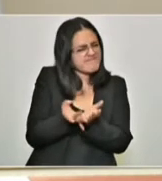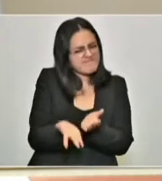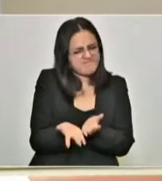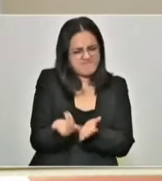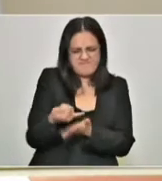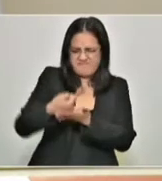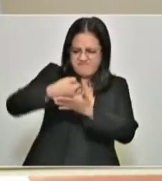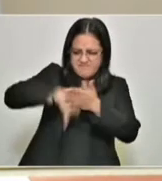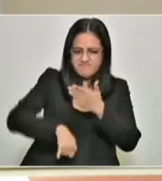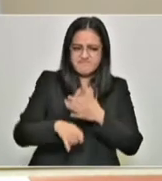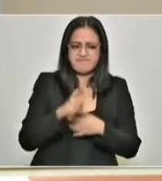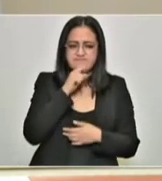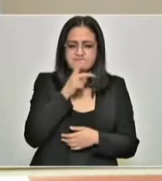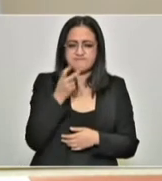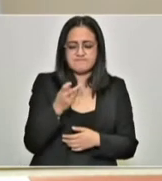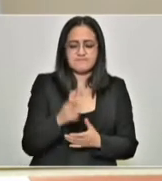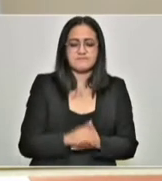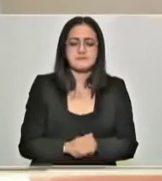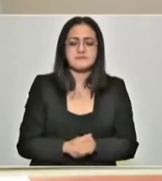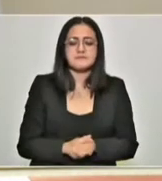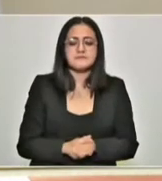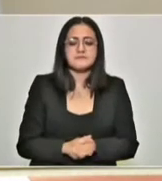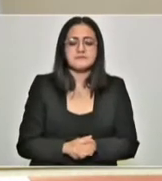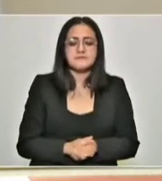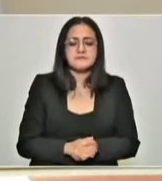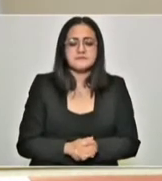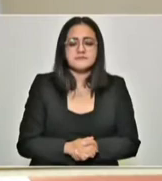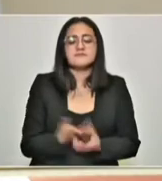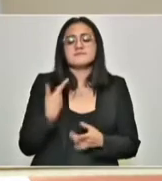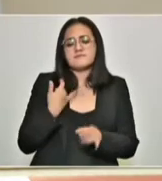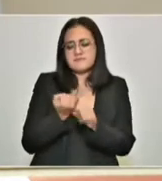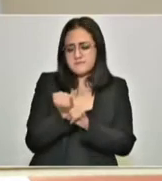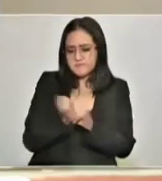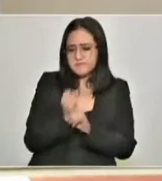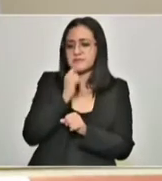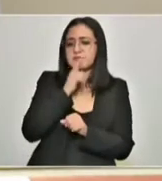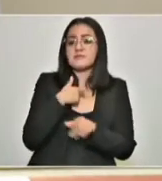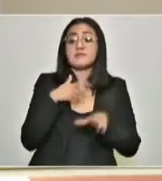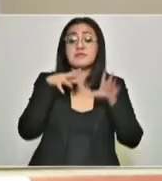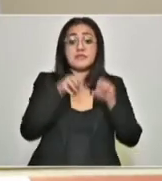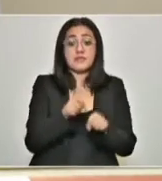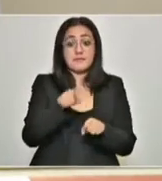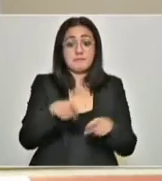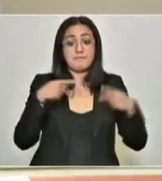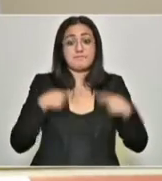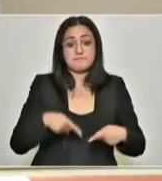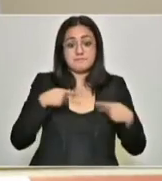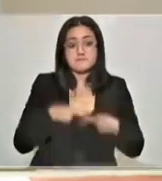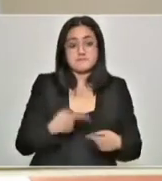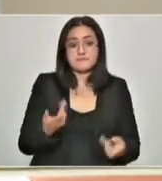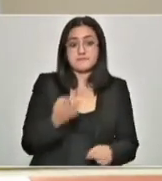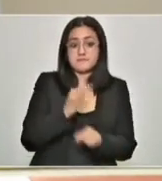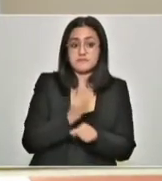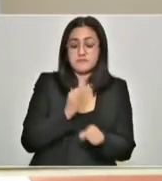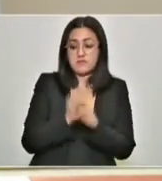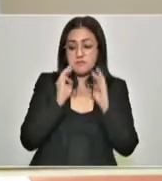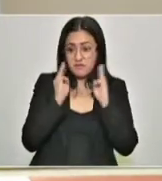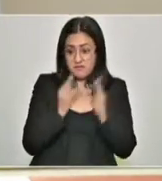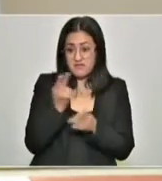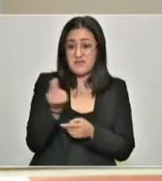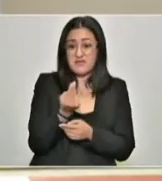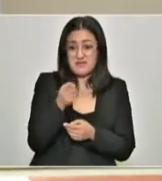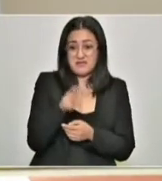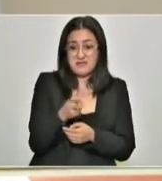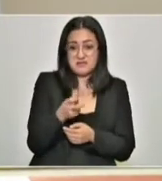investigando y deteniendo delincuentes y mafias que se dedican a eso.